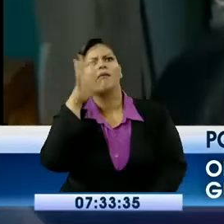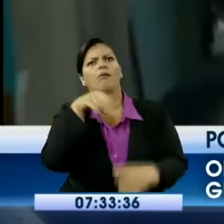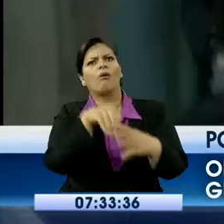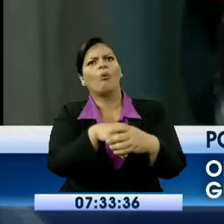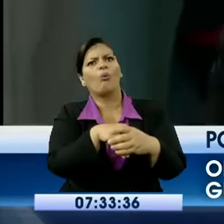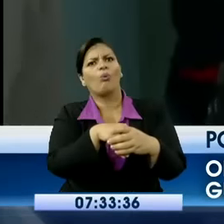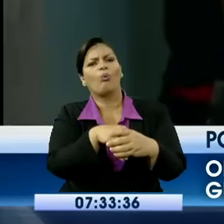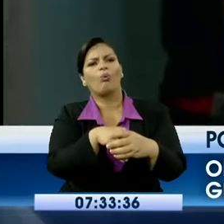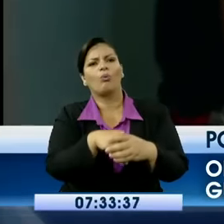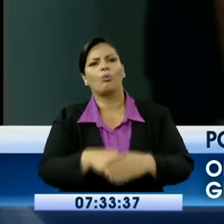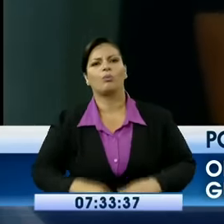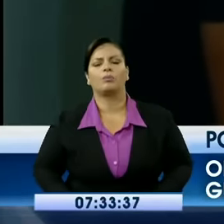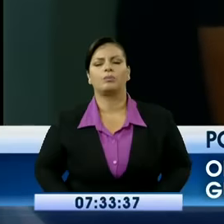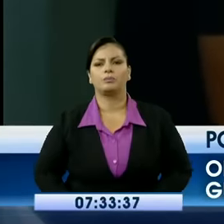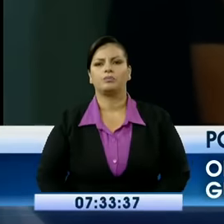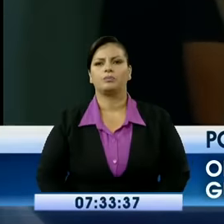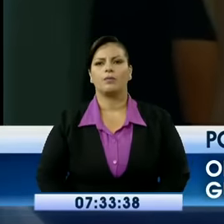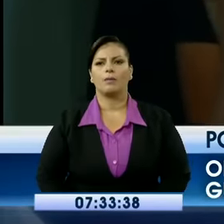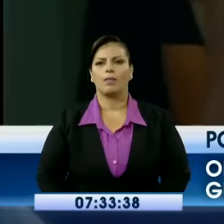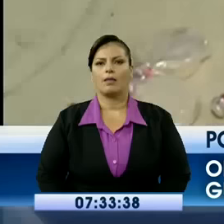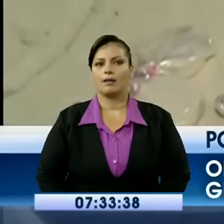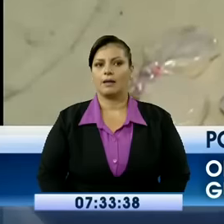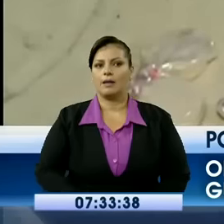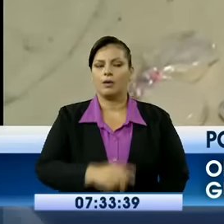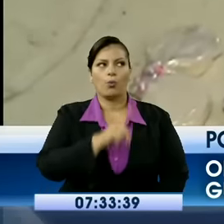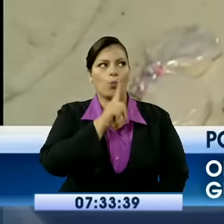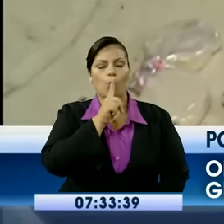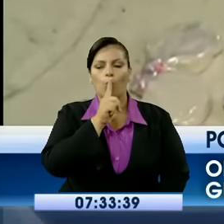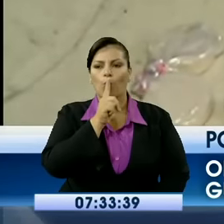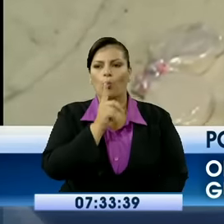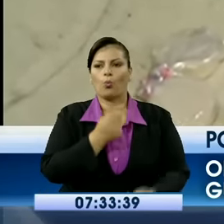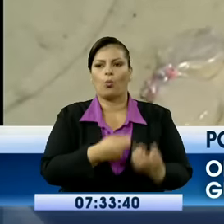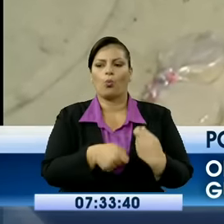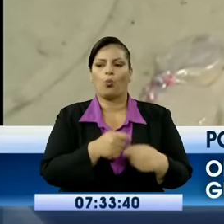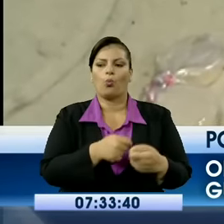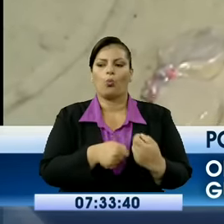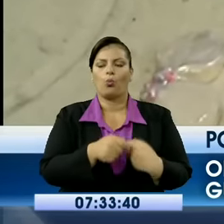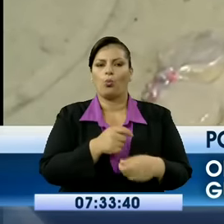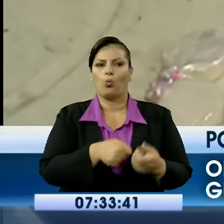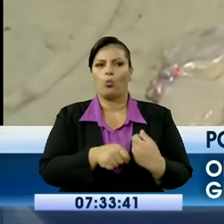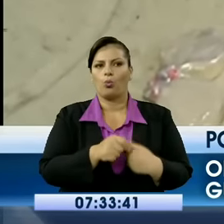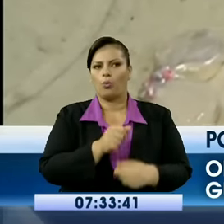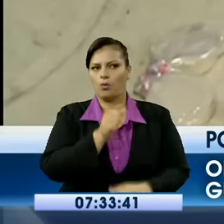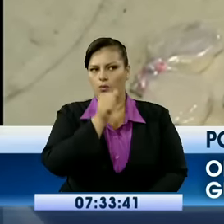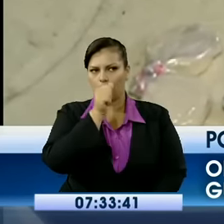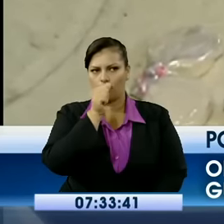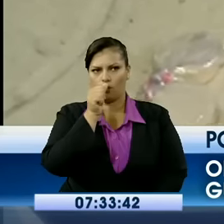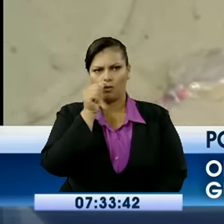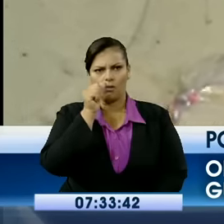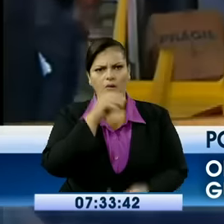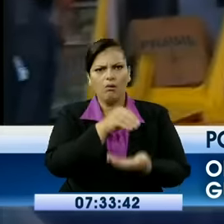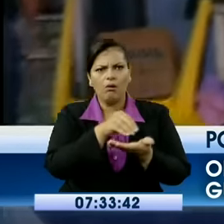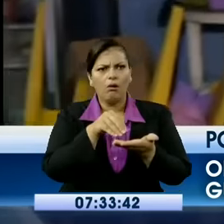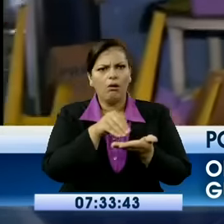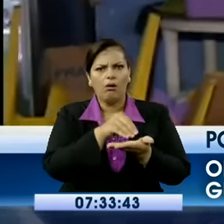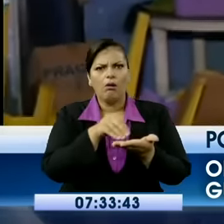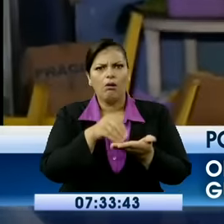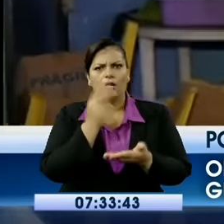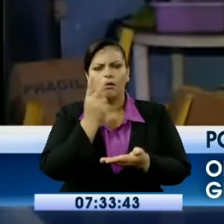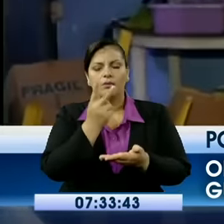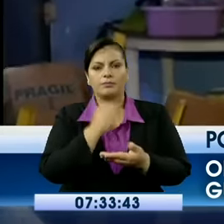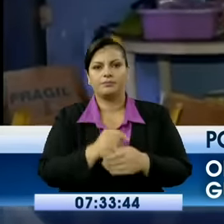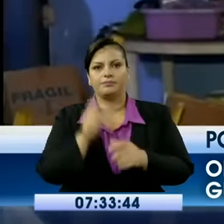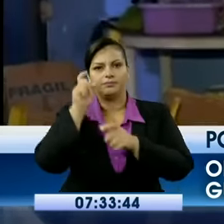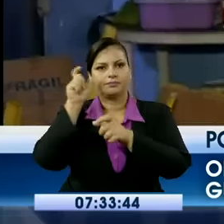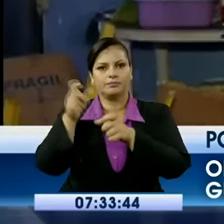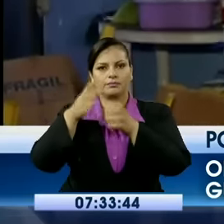vecinos. Un supuesto mercadillo para el microtráfico con la mercancía totalmente lista. Según el fiscal,